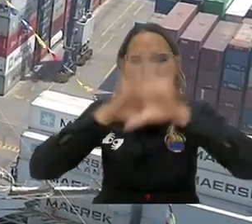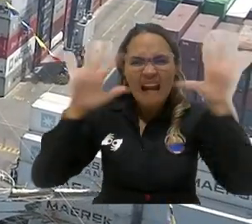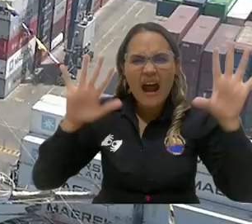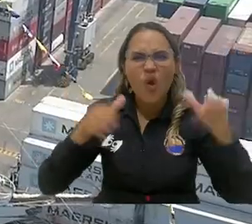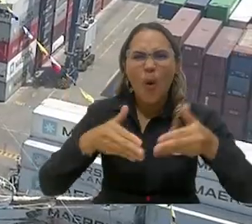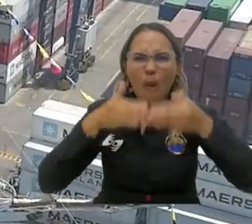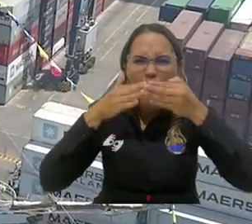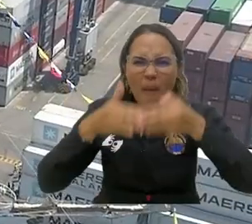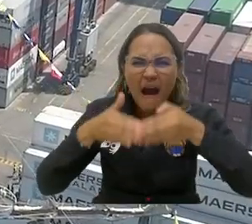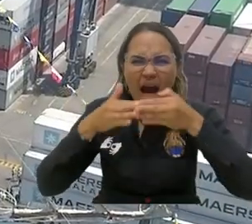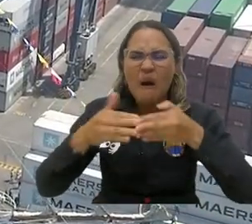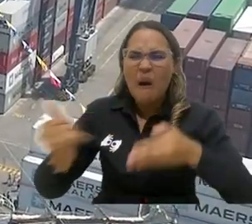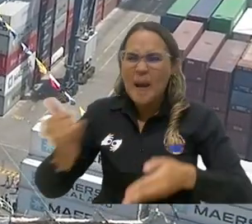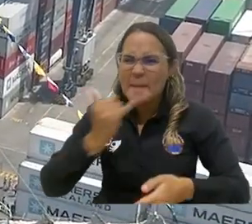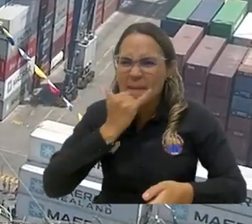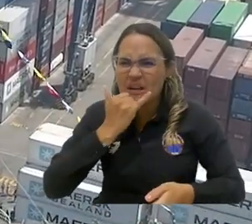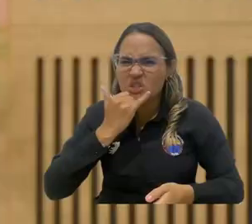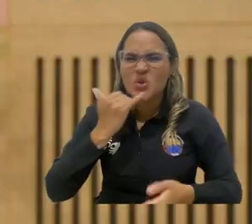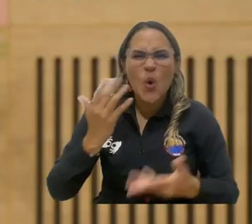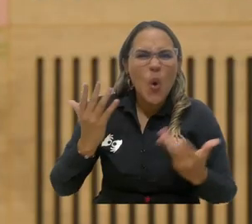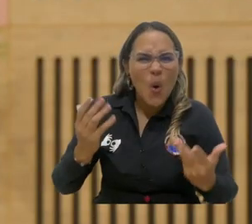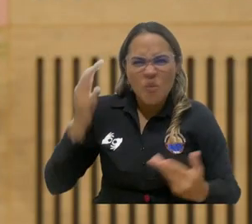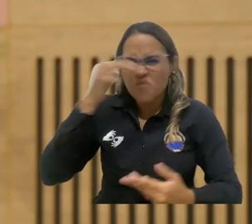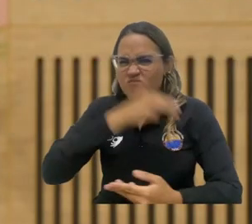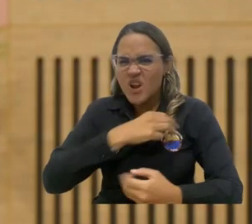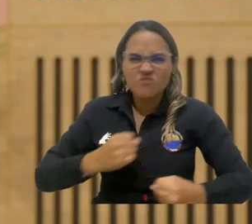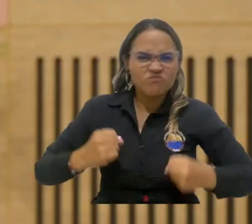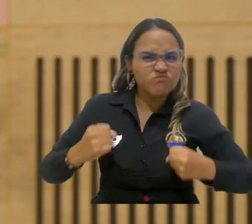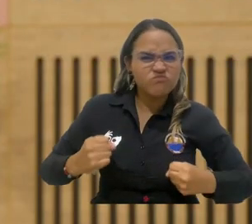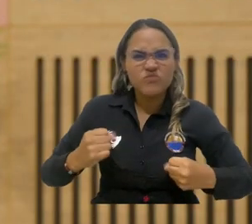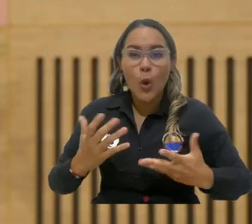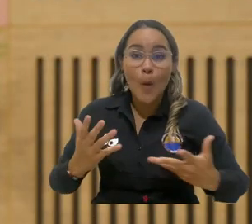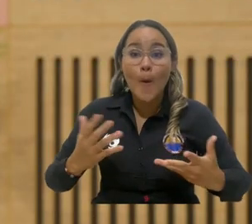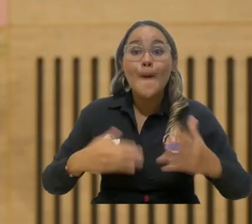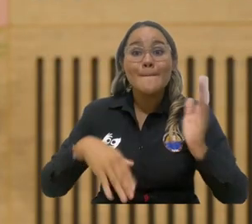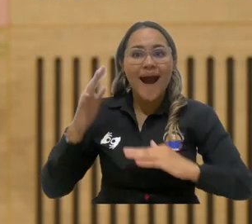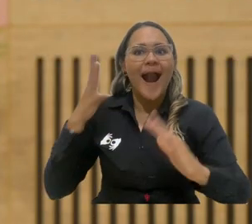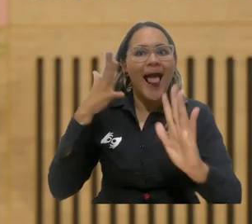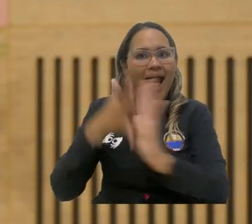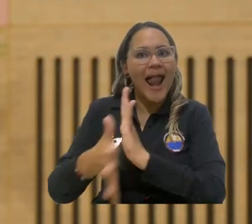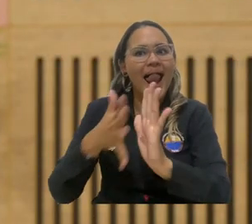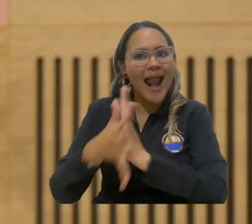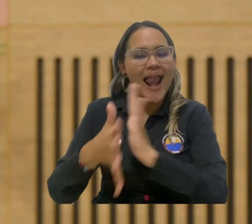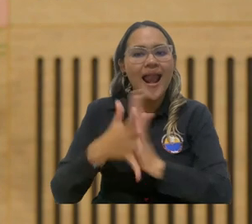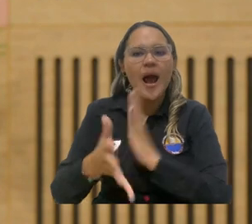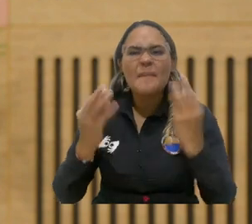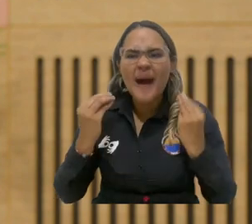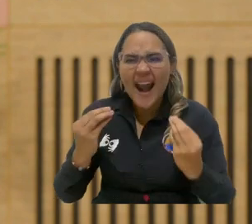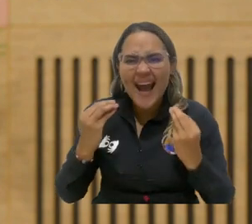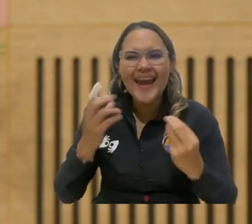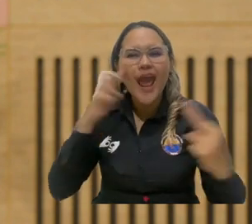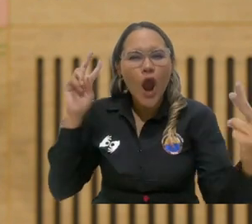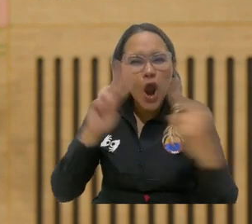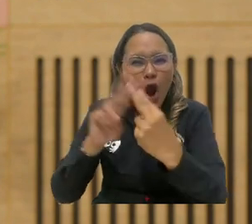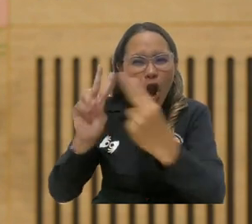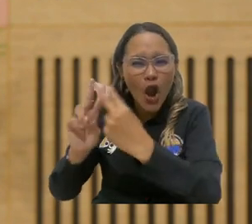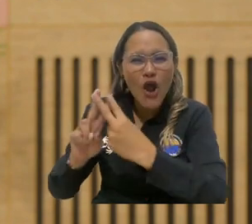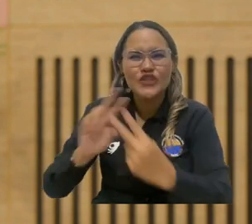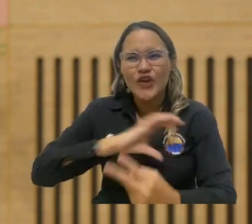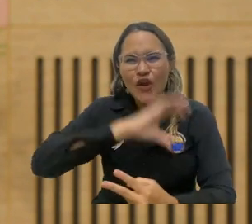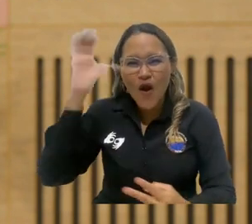en el que se enfrentan las armadas, los barcos, por lo tanto hubo que organizar expediciones cartográficas para